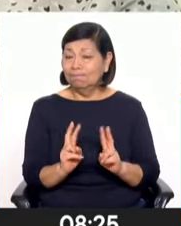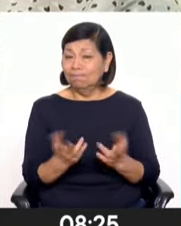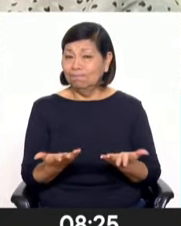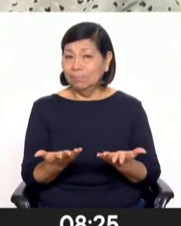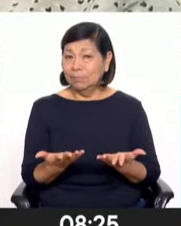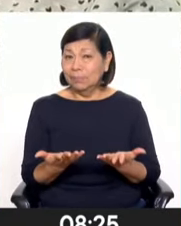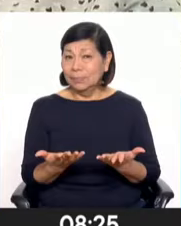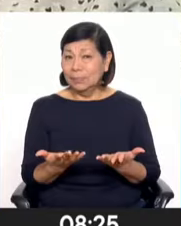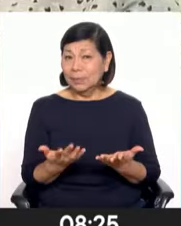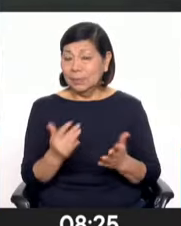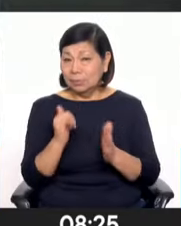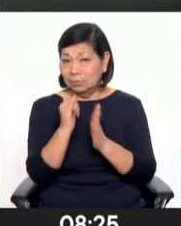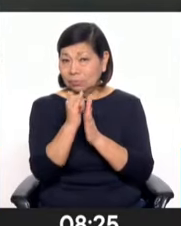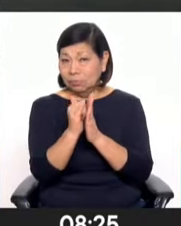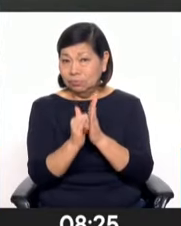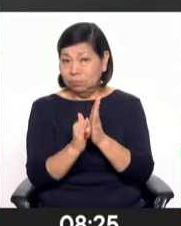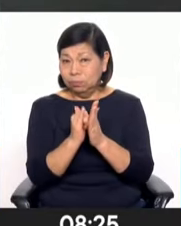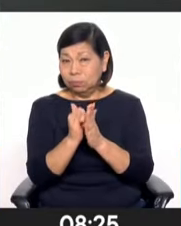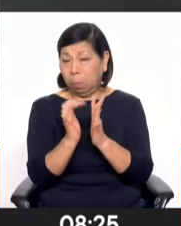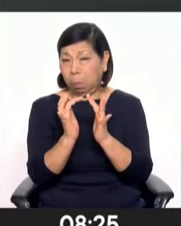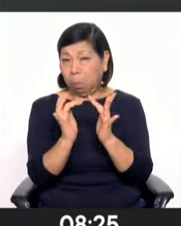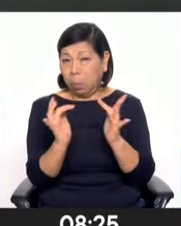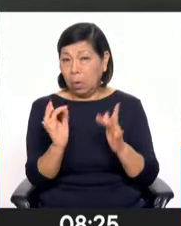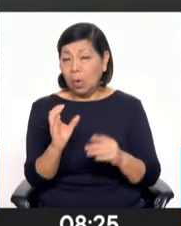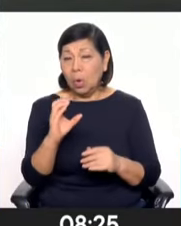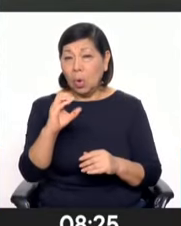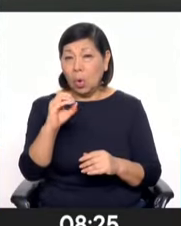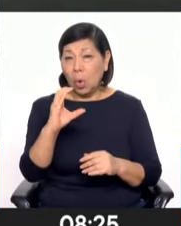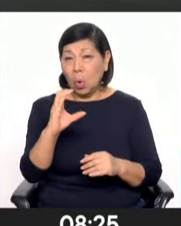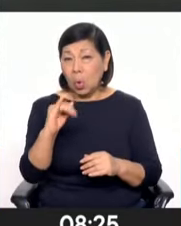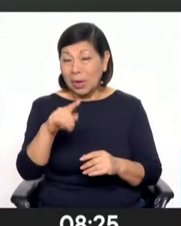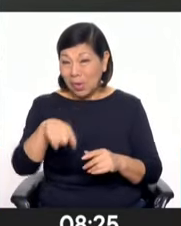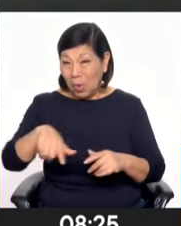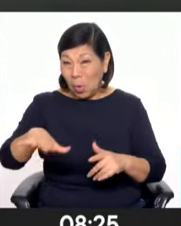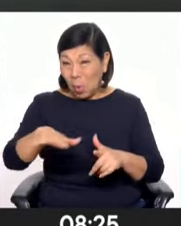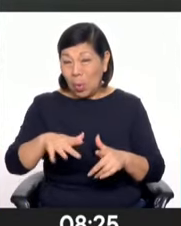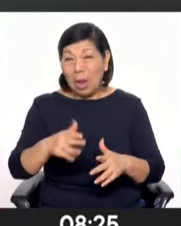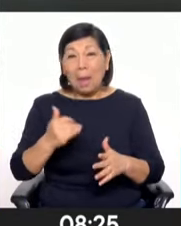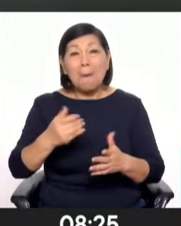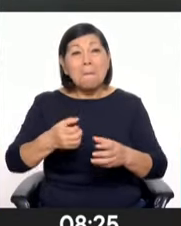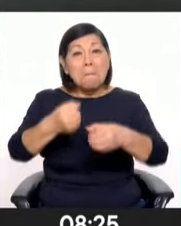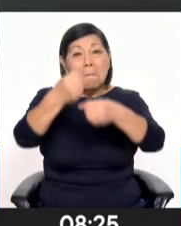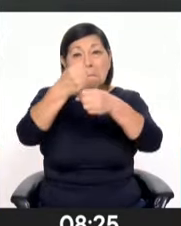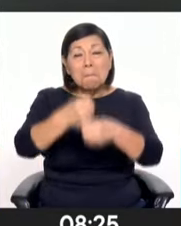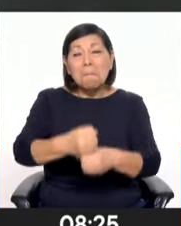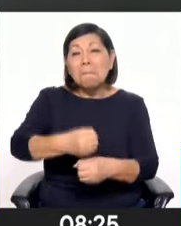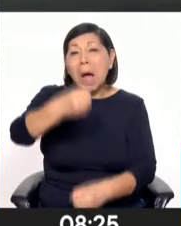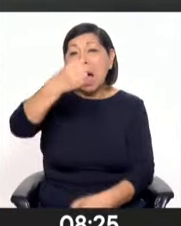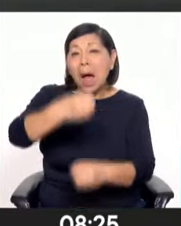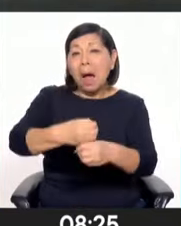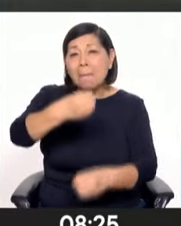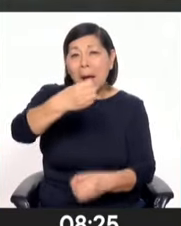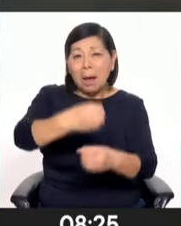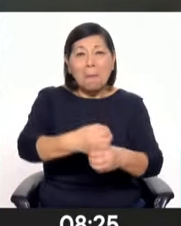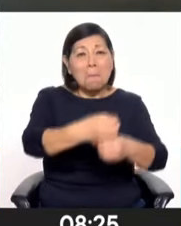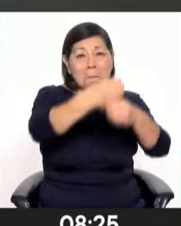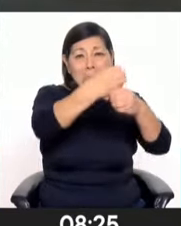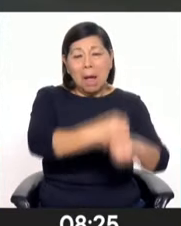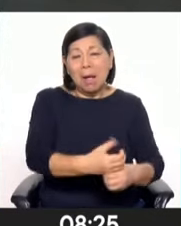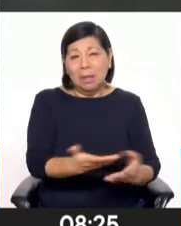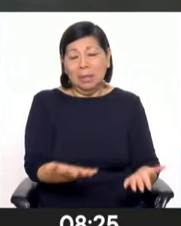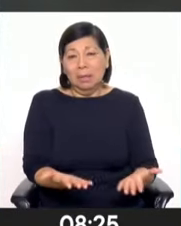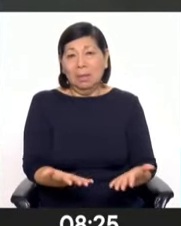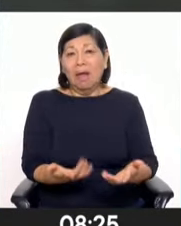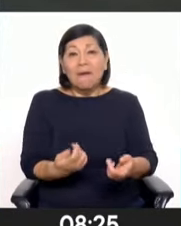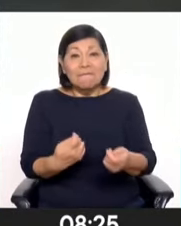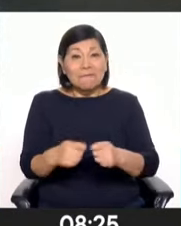través de estas imágenes que tenemos del desierto de Ocucaje, que se han colocado palos, aparentemente es una